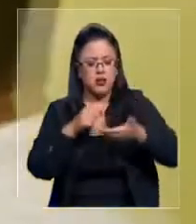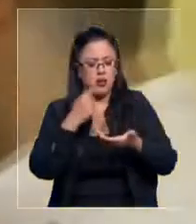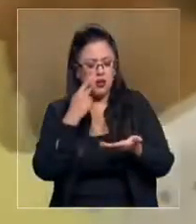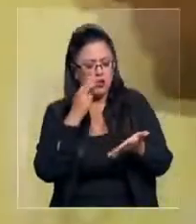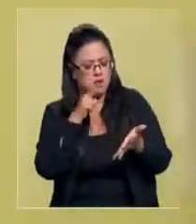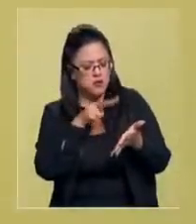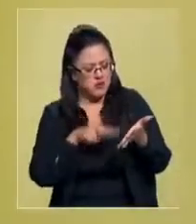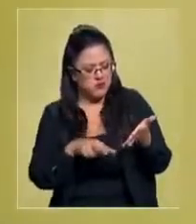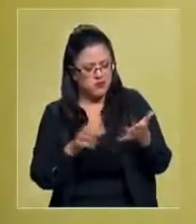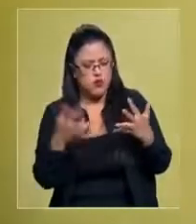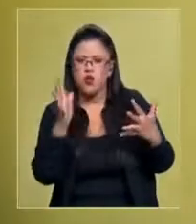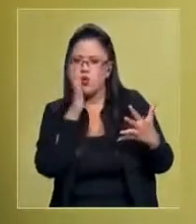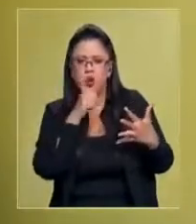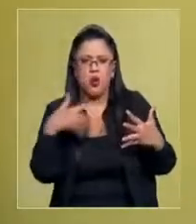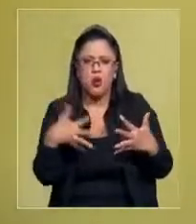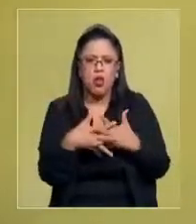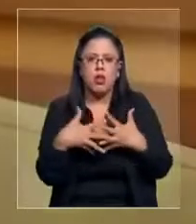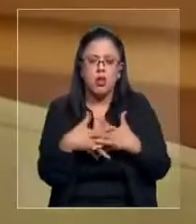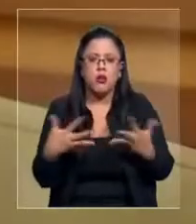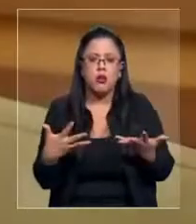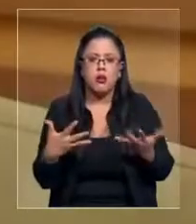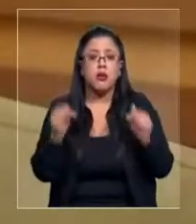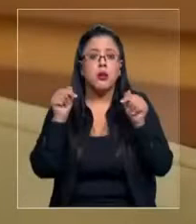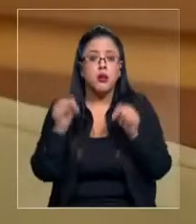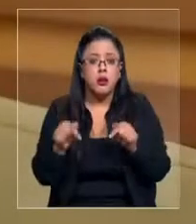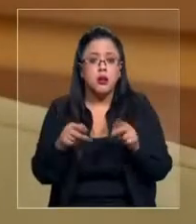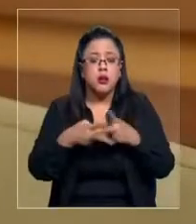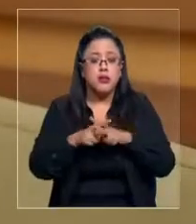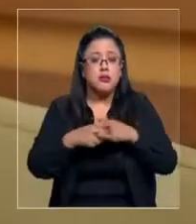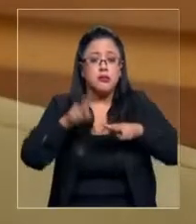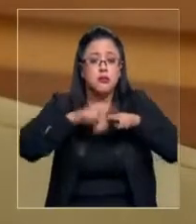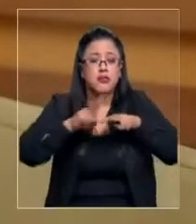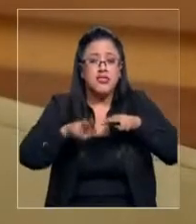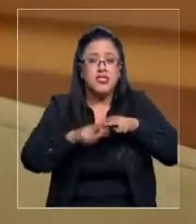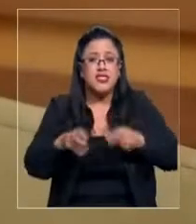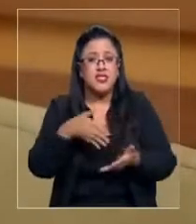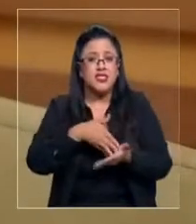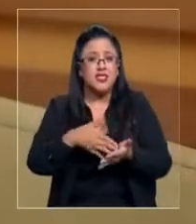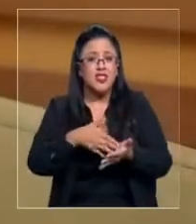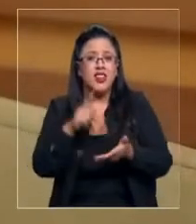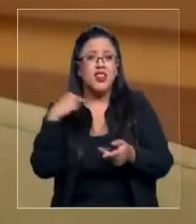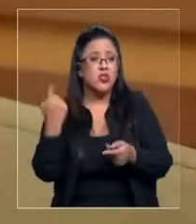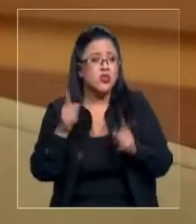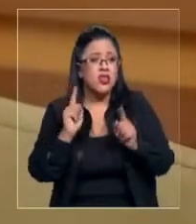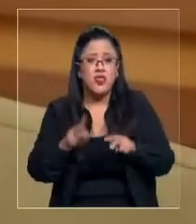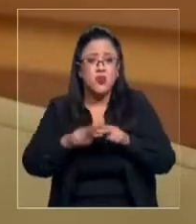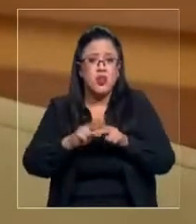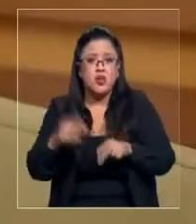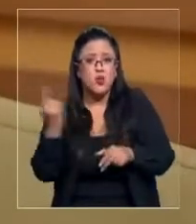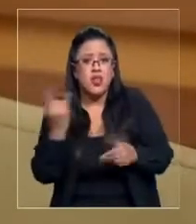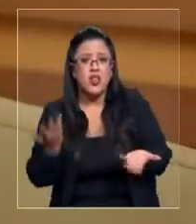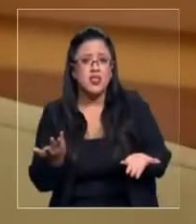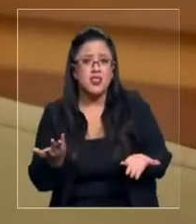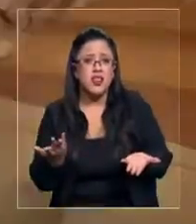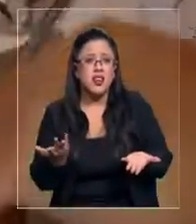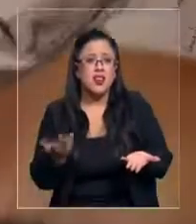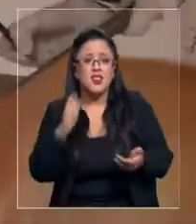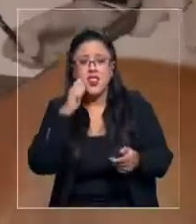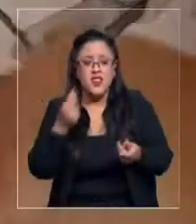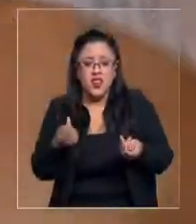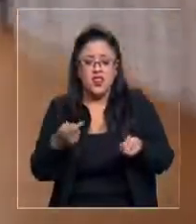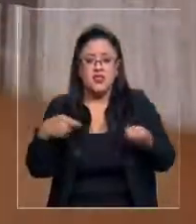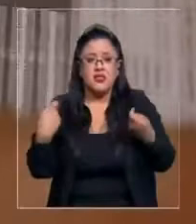no cuadraban. Las mantenciones son tan débiles que al poco tiempo tenemos que hacer reparaciones de urgencia y que dieron un gasto